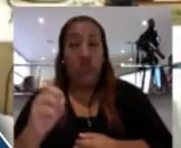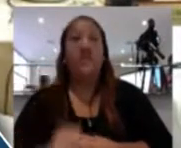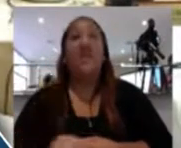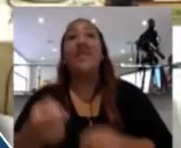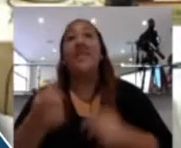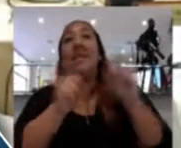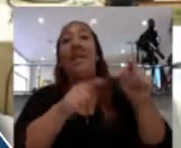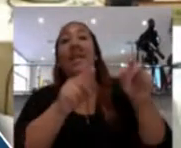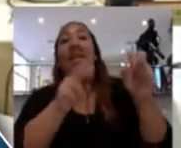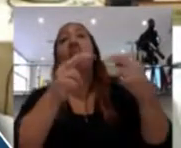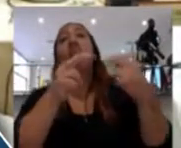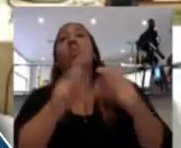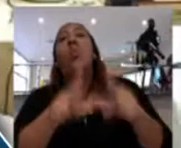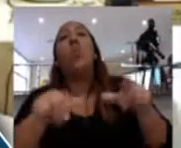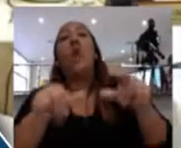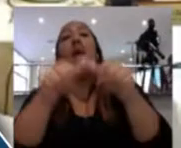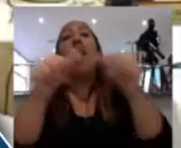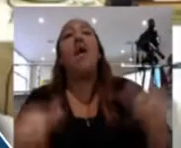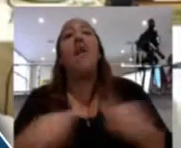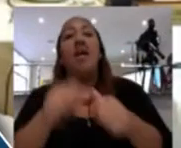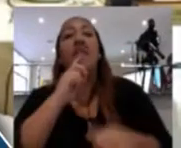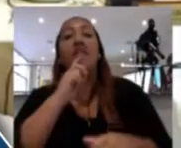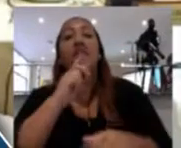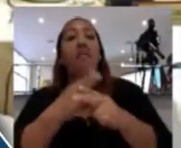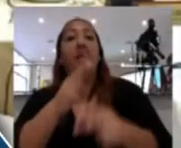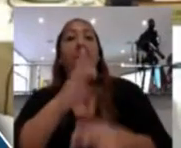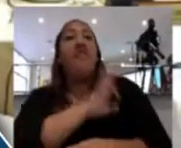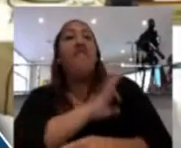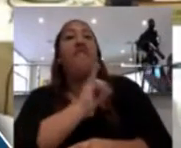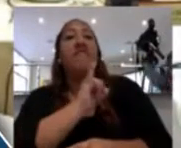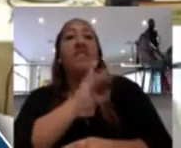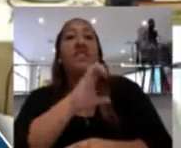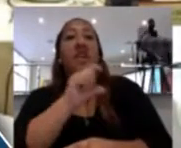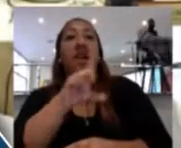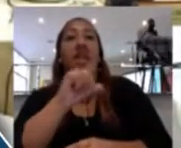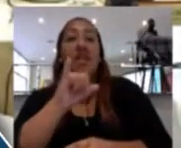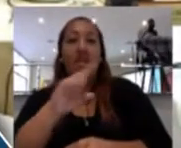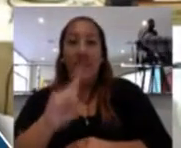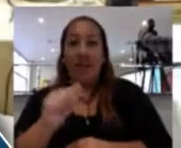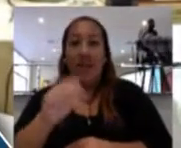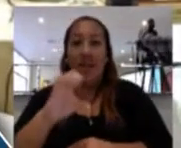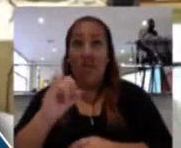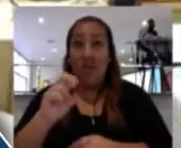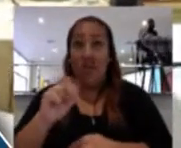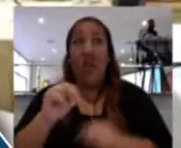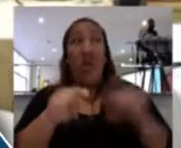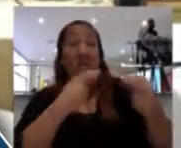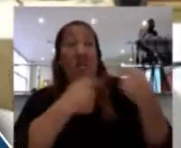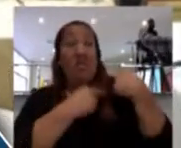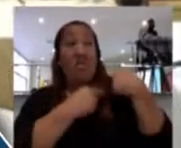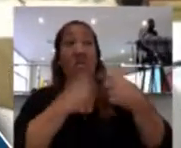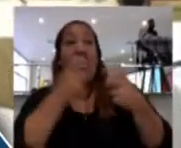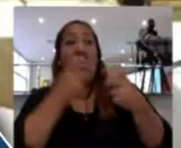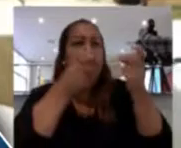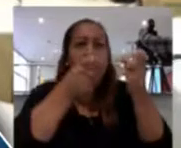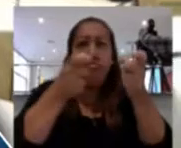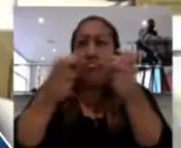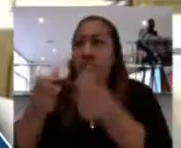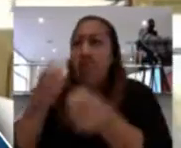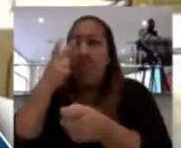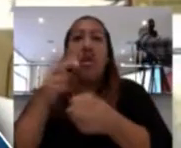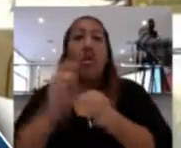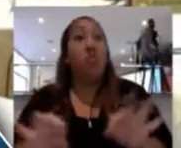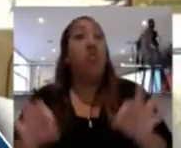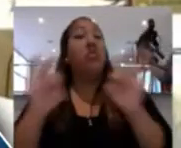es el área de fiscalización se sigan realizando las acciones de control y poniendo las sanciones pertinentes, porque esto es